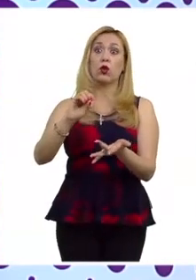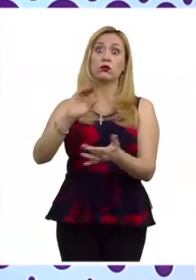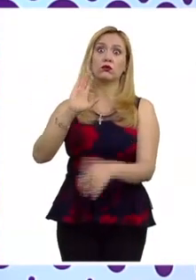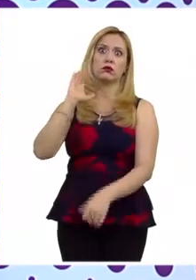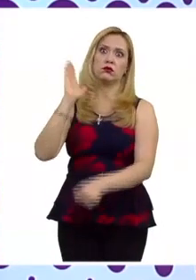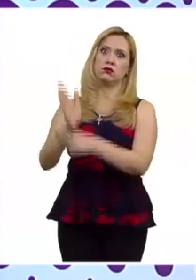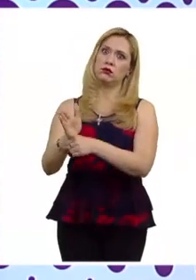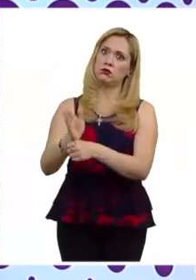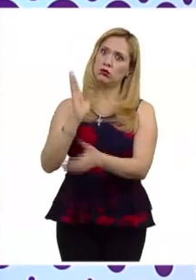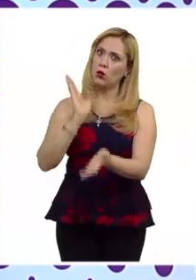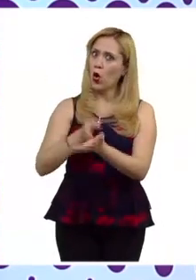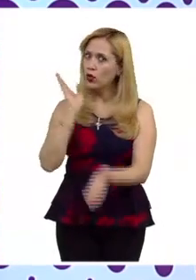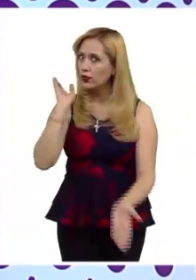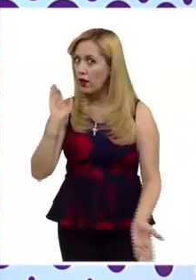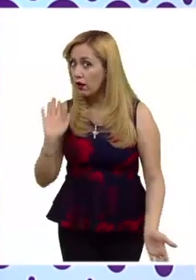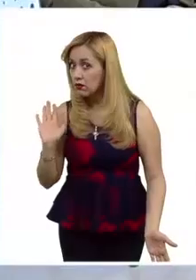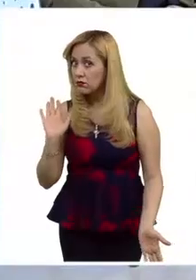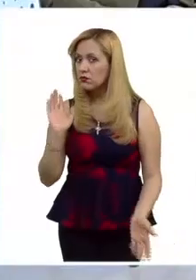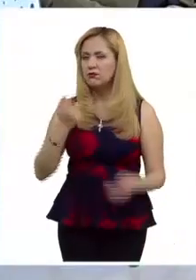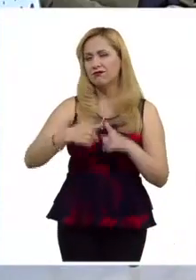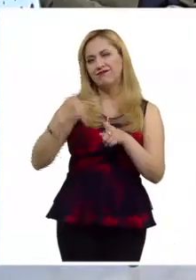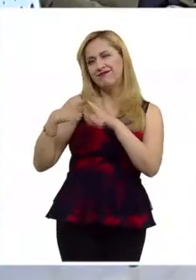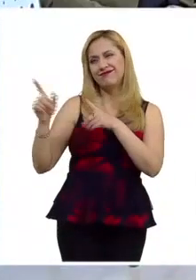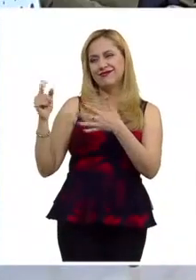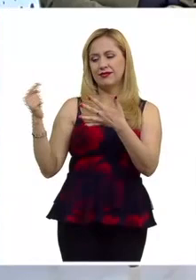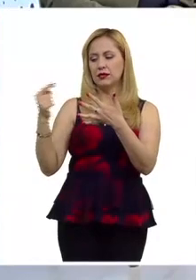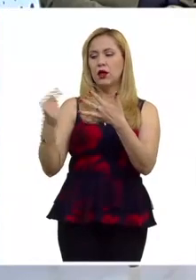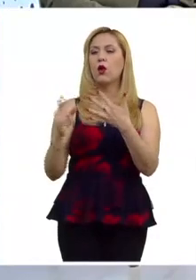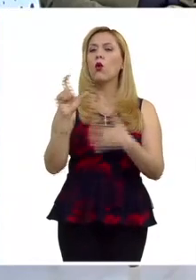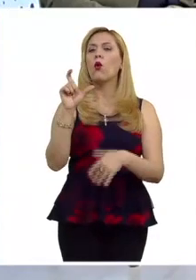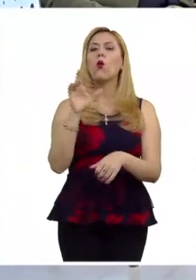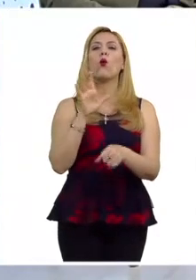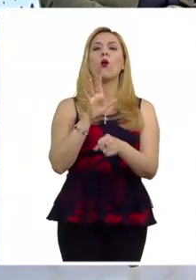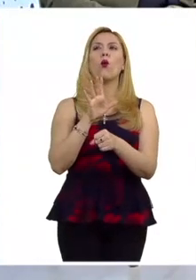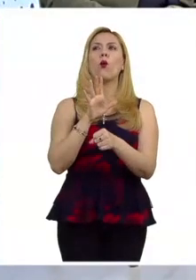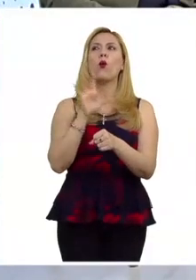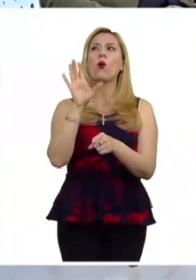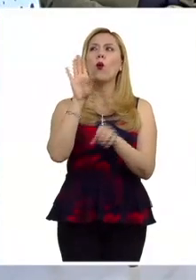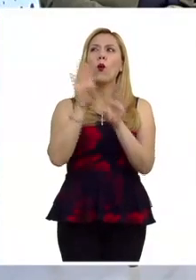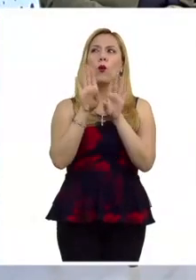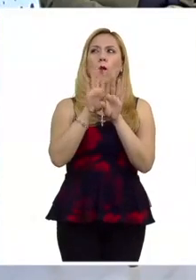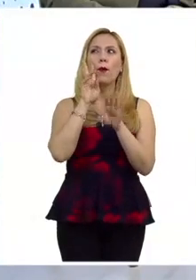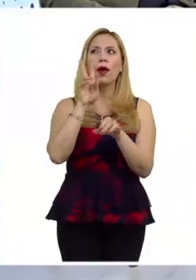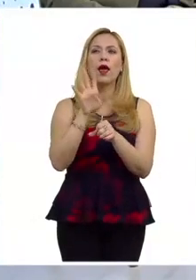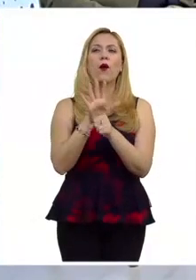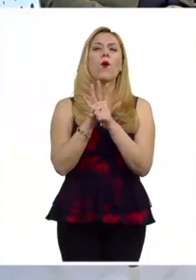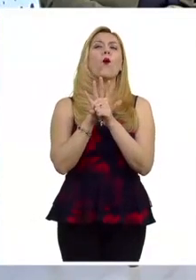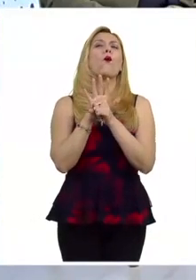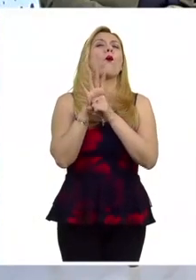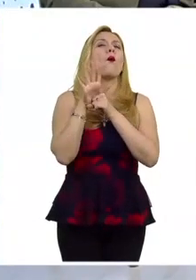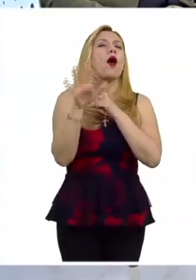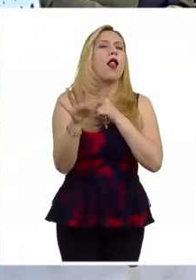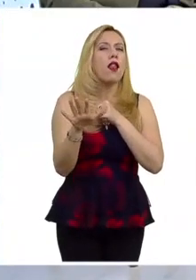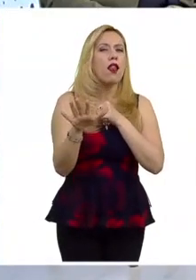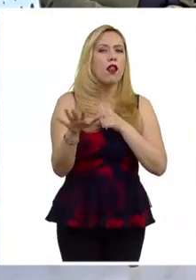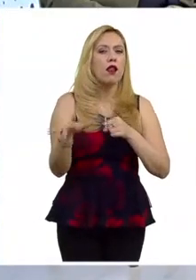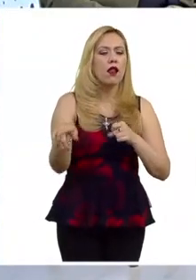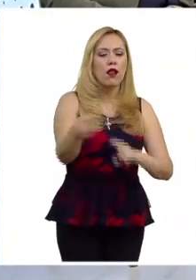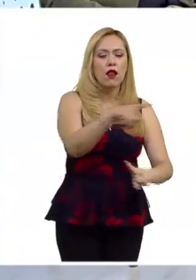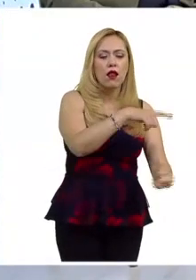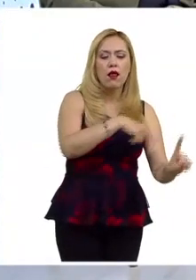Pero todo va a depender de, como decíamos, el tipo de discurso, el contexto y también cuál es la audiencia que está siendo